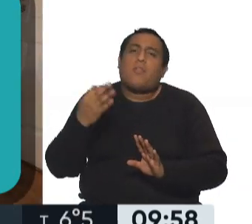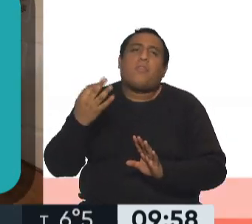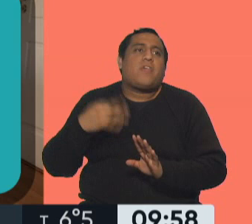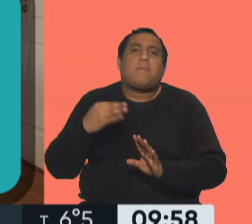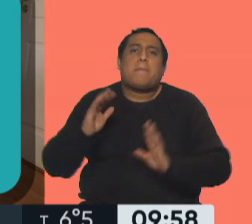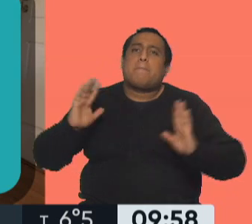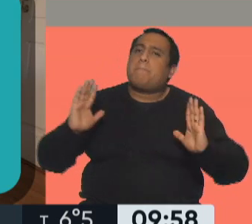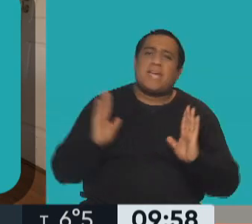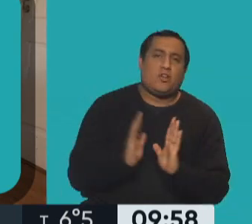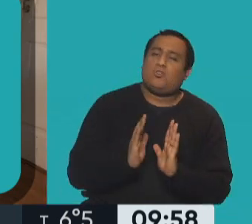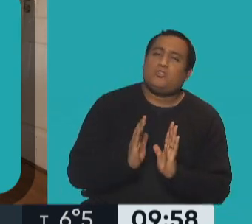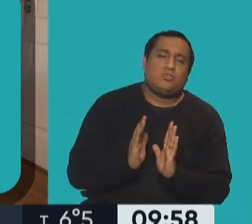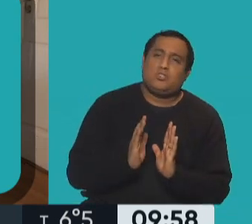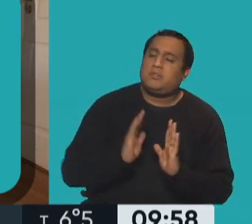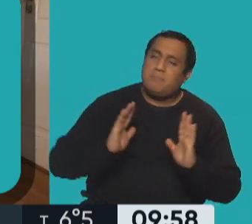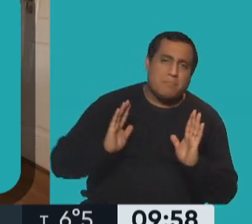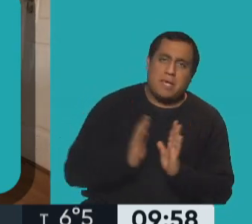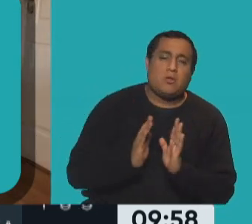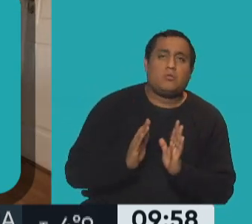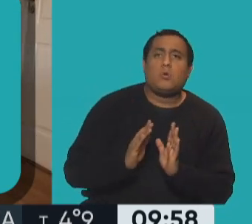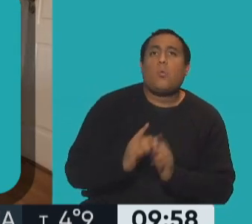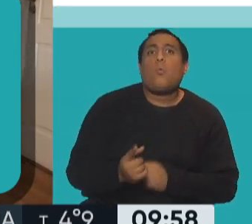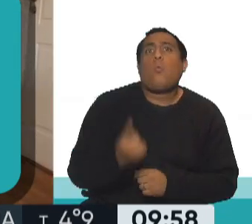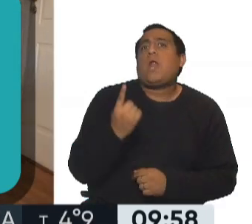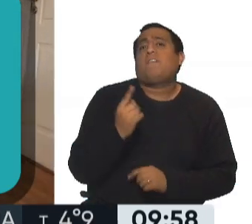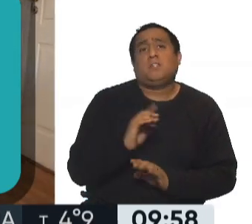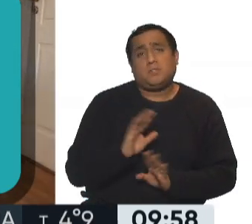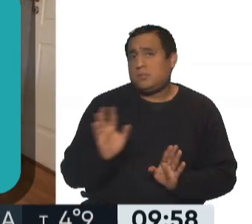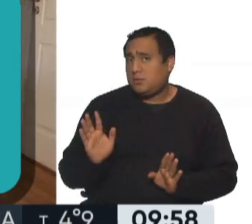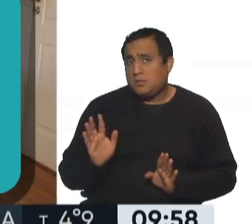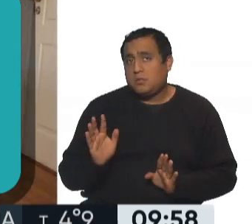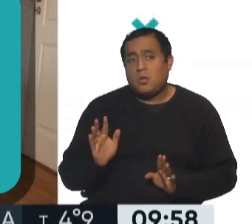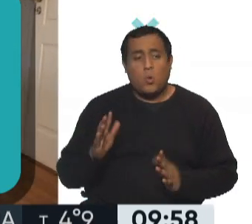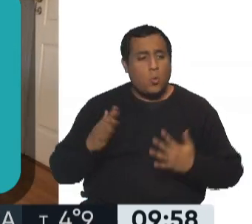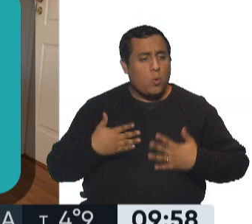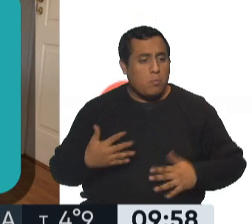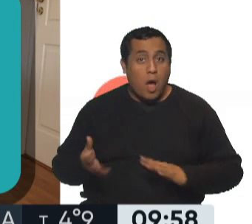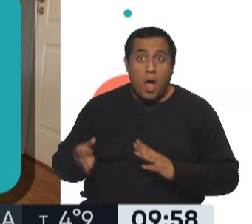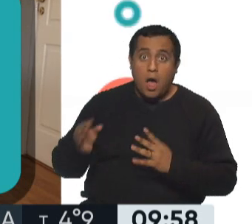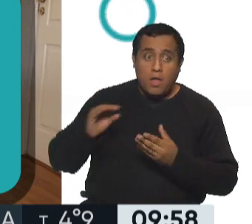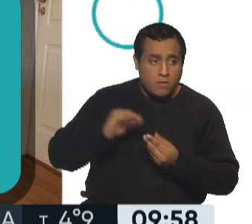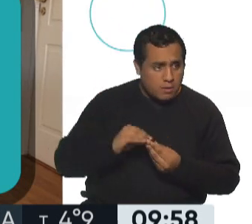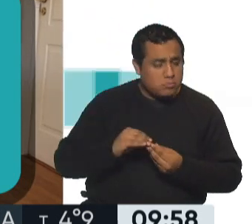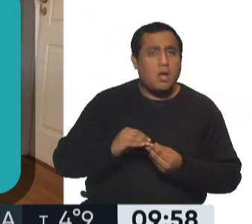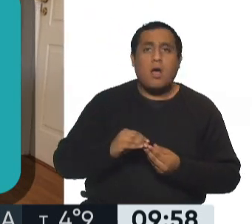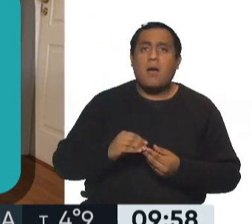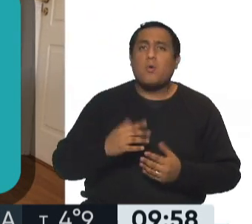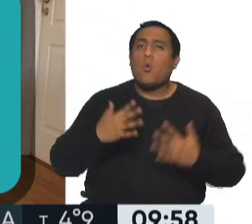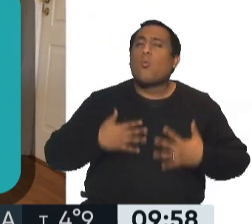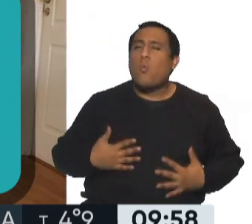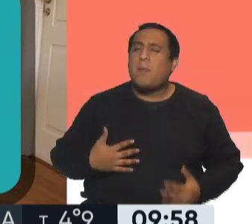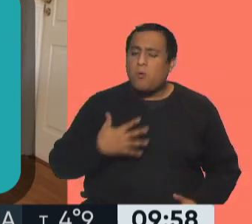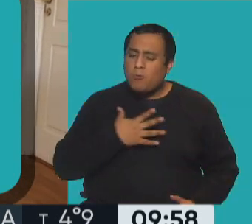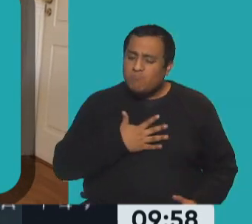la mínima cantidad viable arranco por una a medida que el cuerpo se va adaptando al movimiento van a sentir ustedes